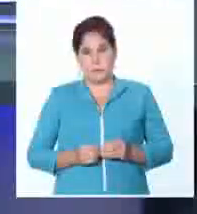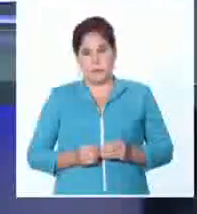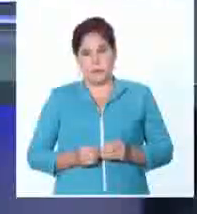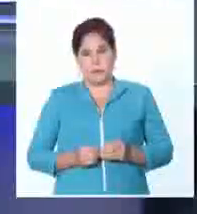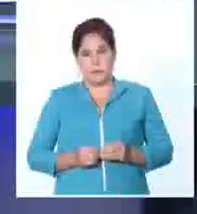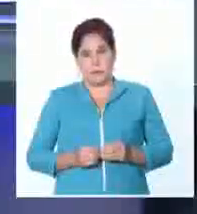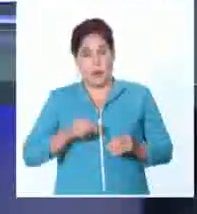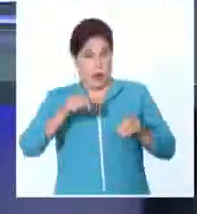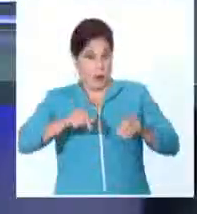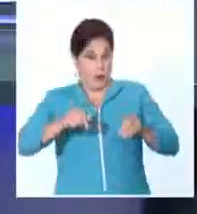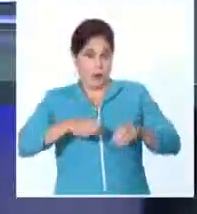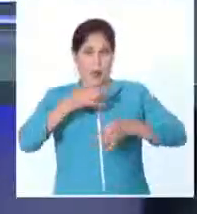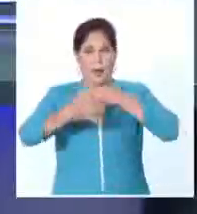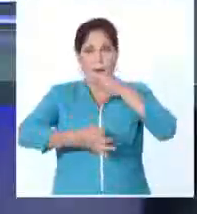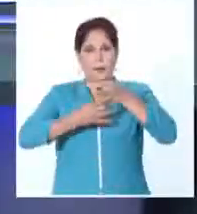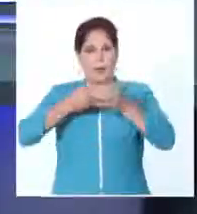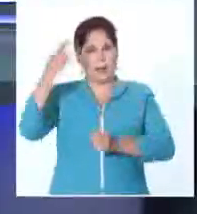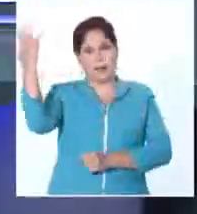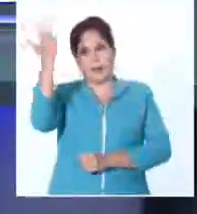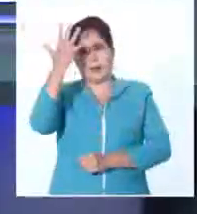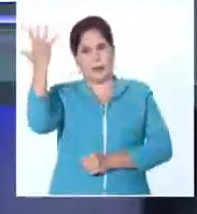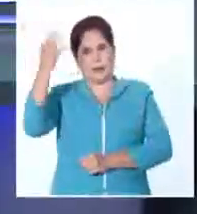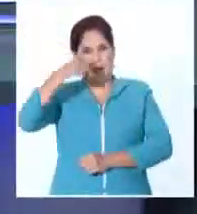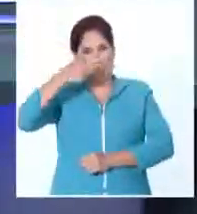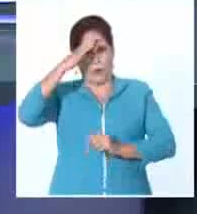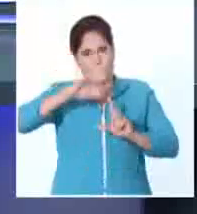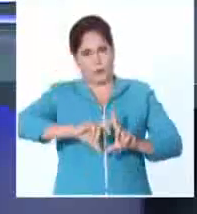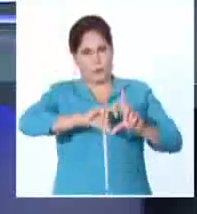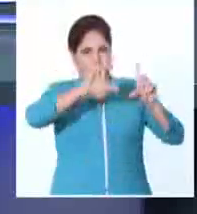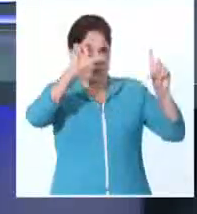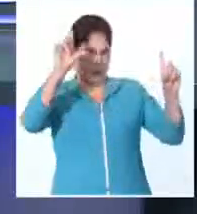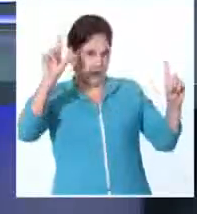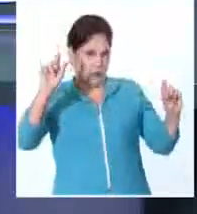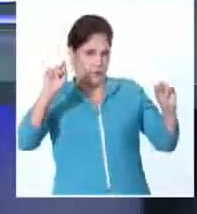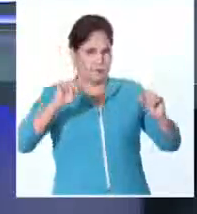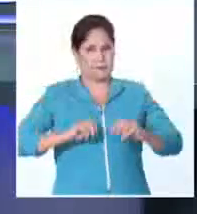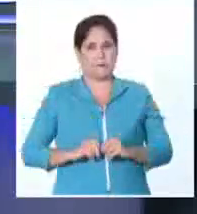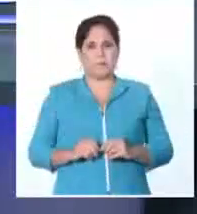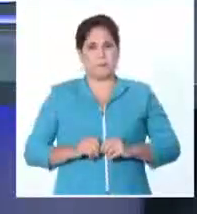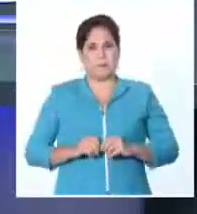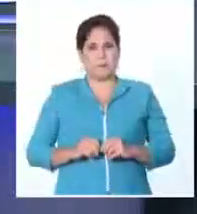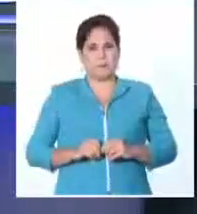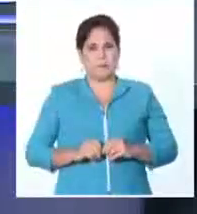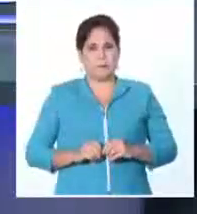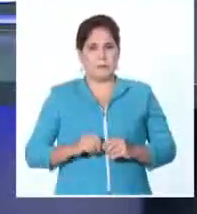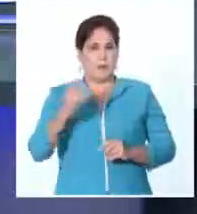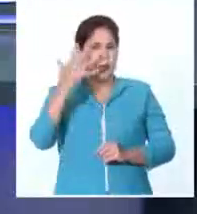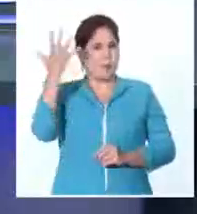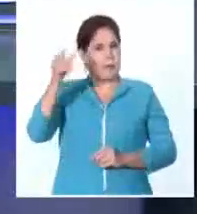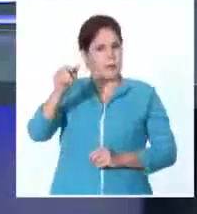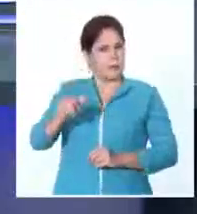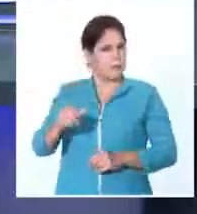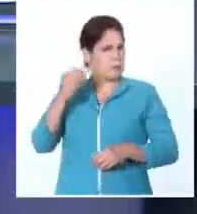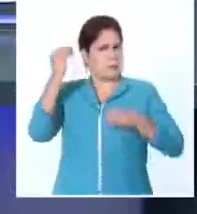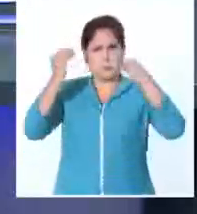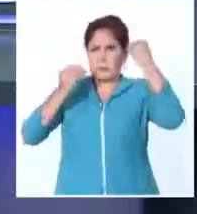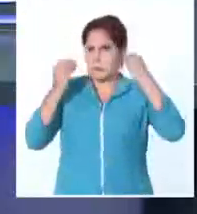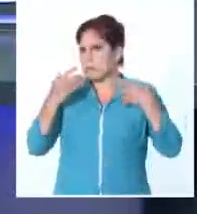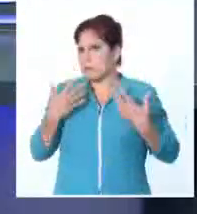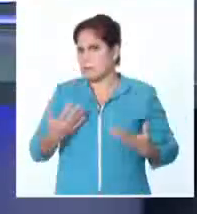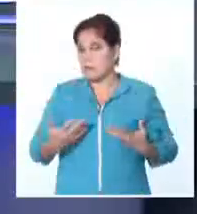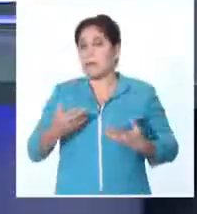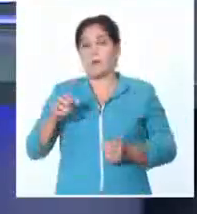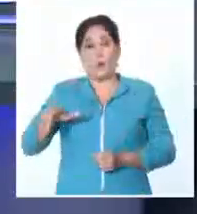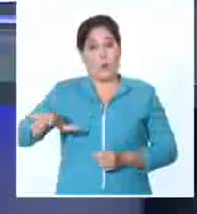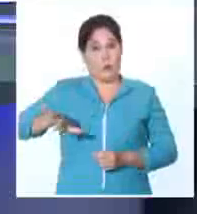Momento para hablar del tiempo en nuestro país, Froilán, y precisamente los pronósticos siguen dando noticias similares cada